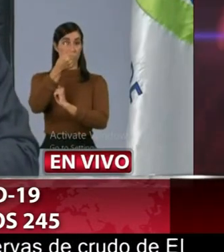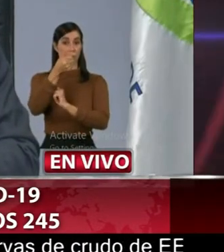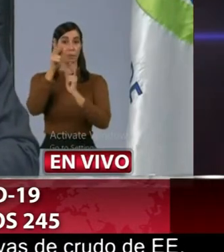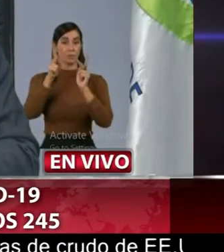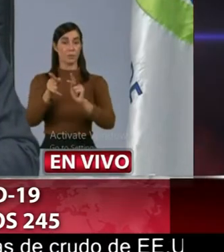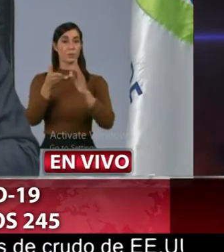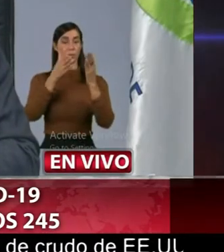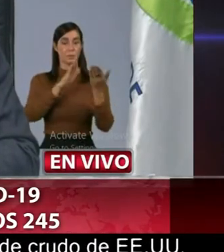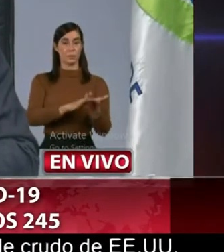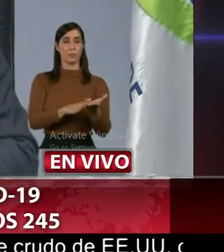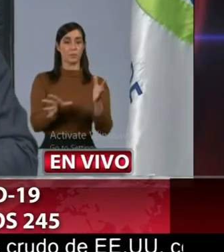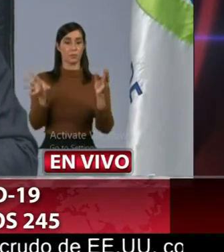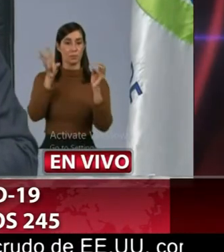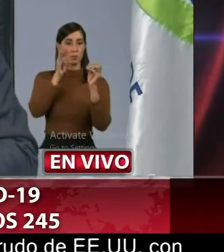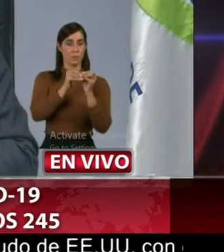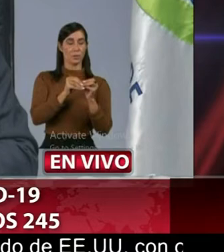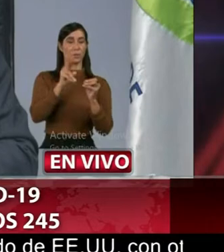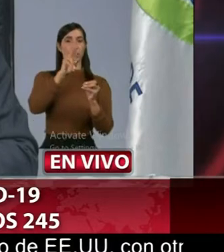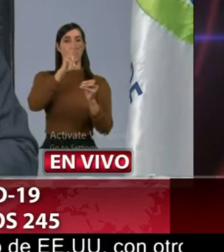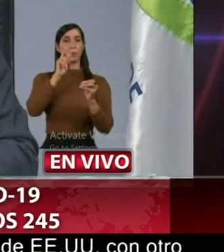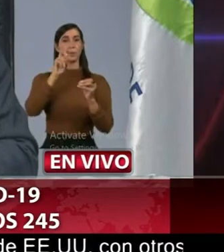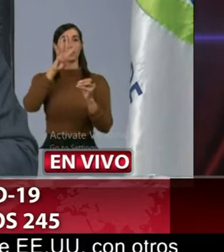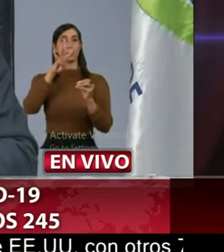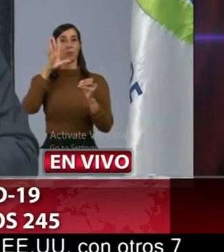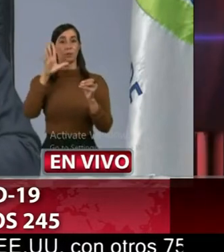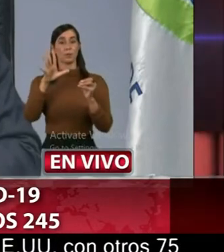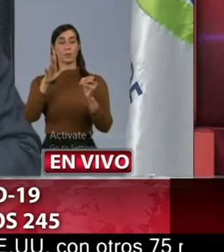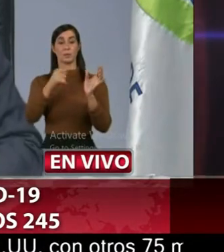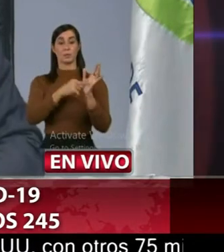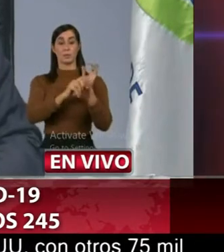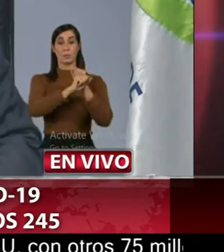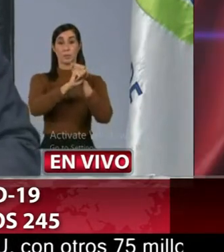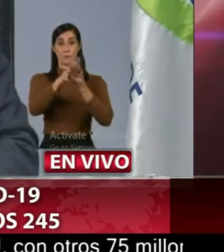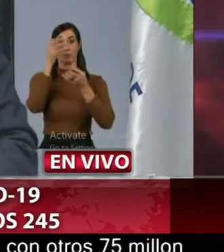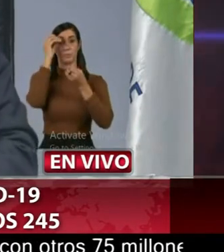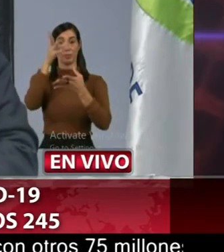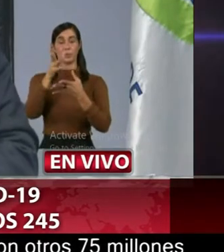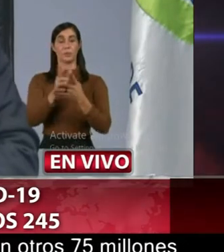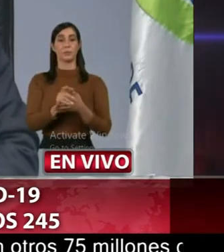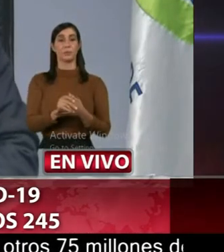que son lo que suman los 245 que aparecen en el boletín